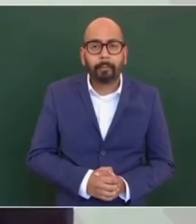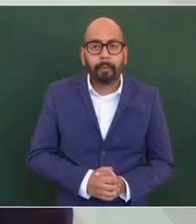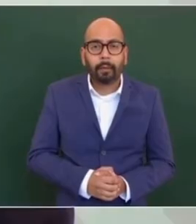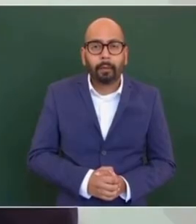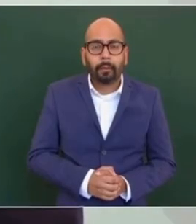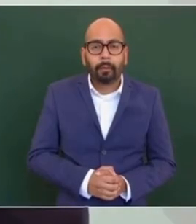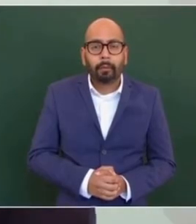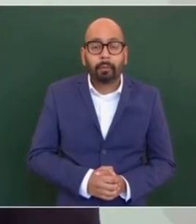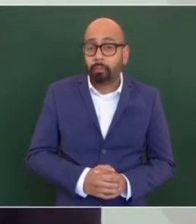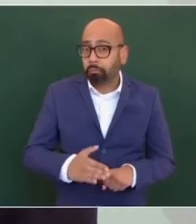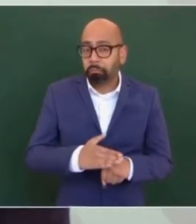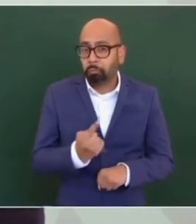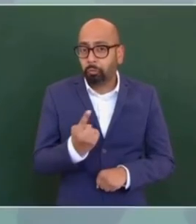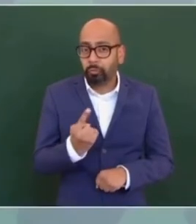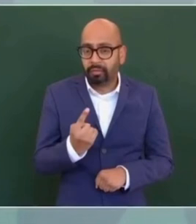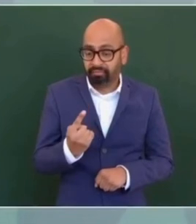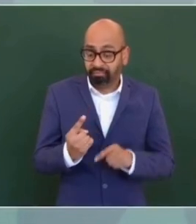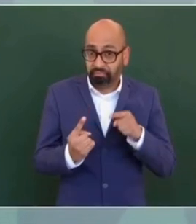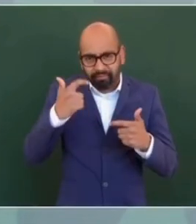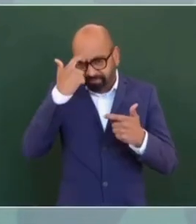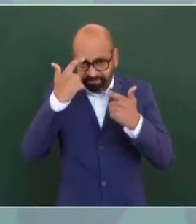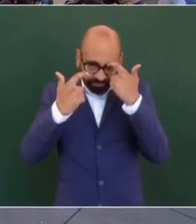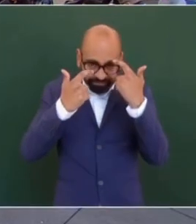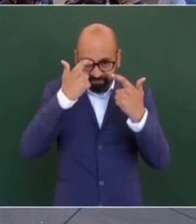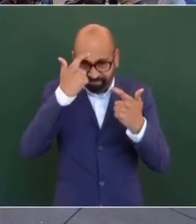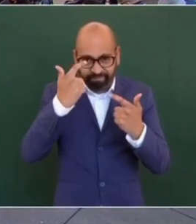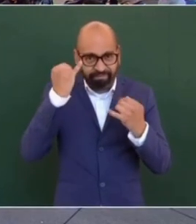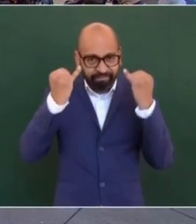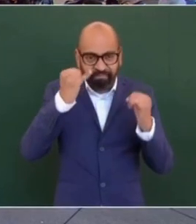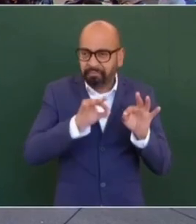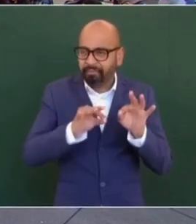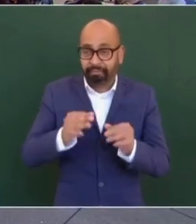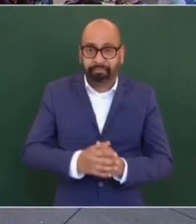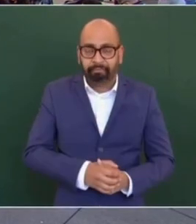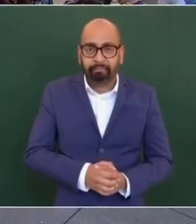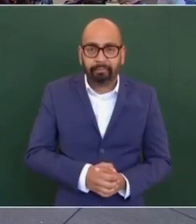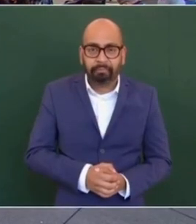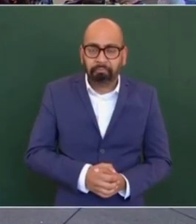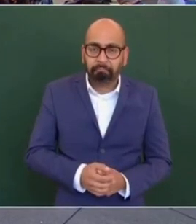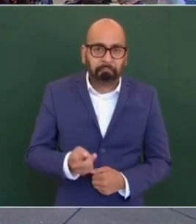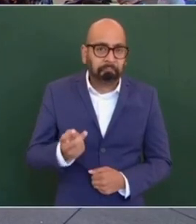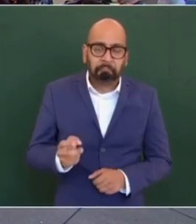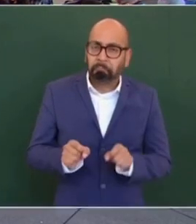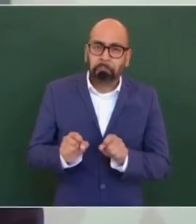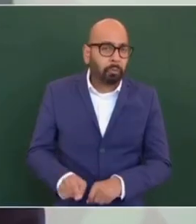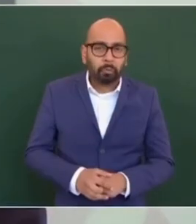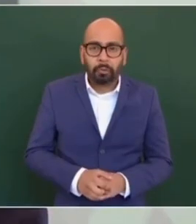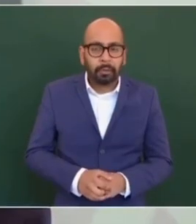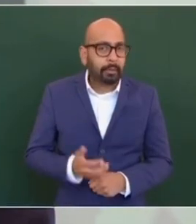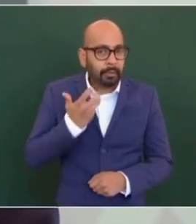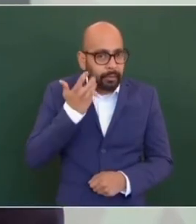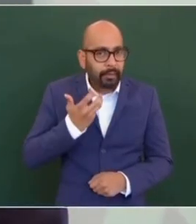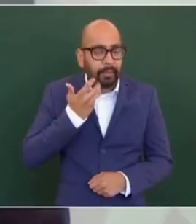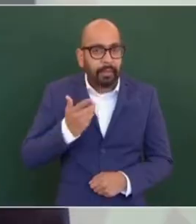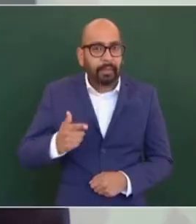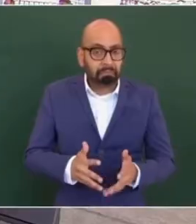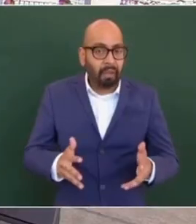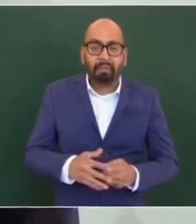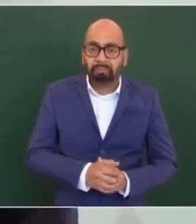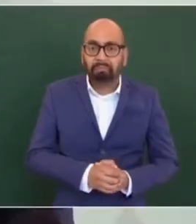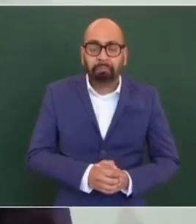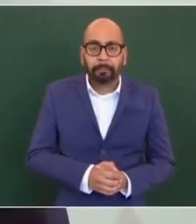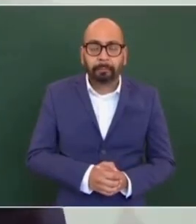cosas. Tienen una capacidad para inventar. Y es, este, con lo mismo. Manchar, tirar lodo.